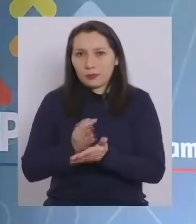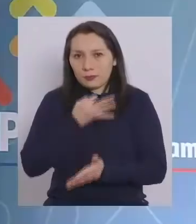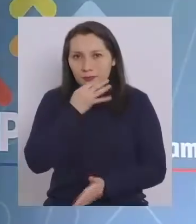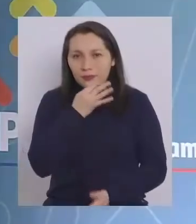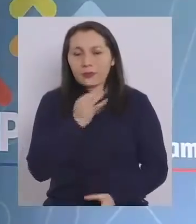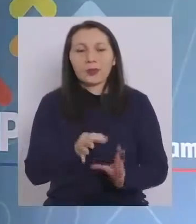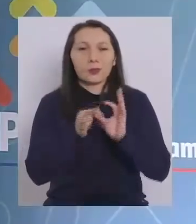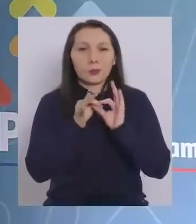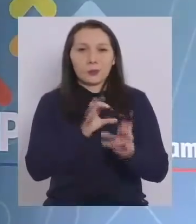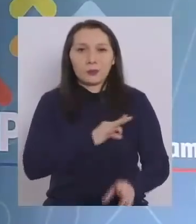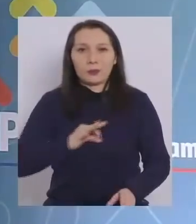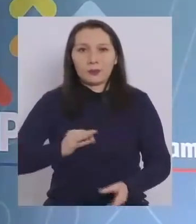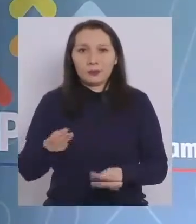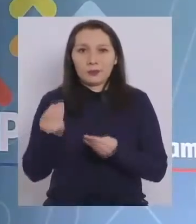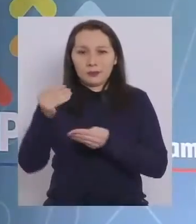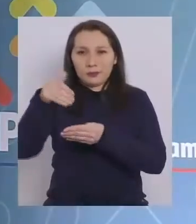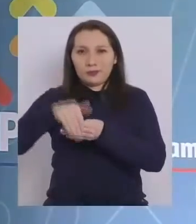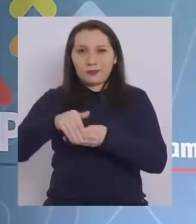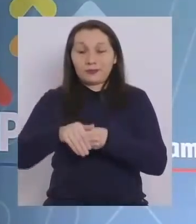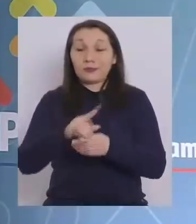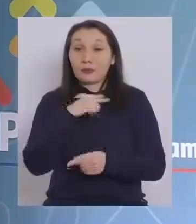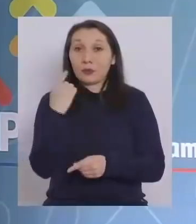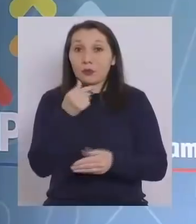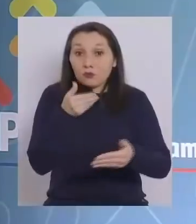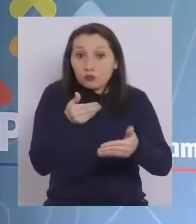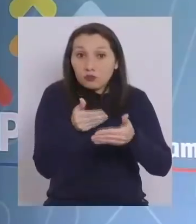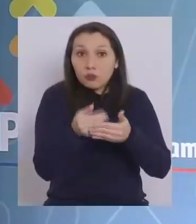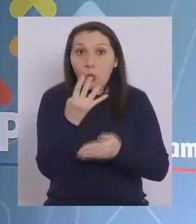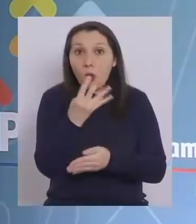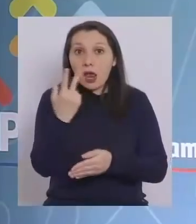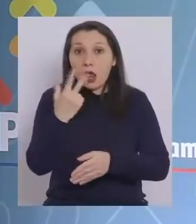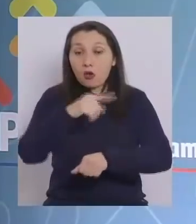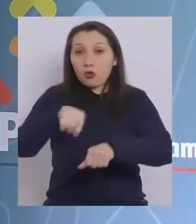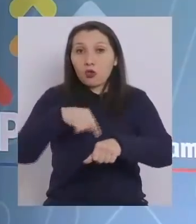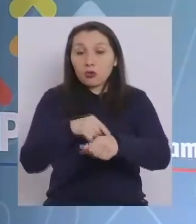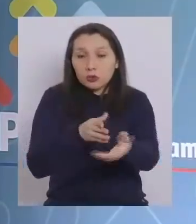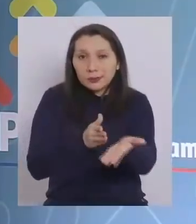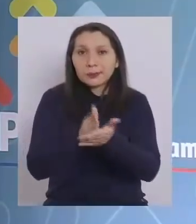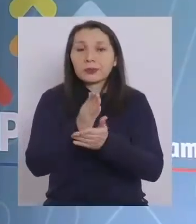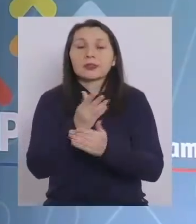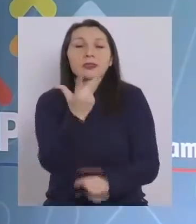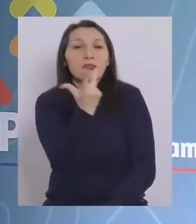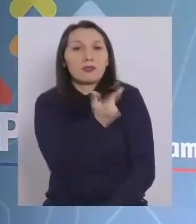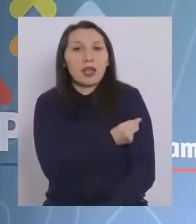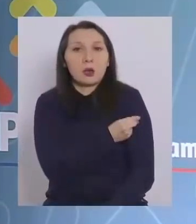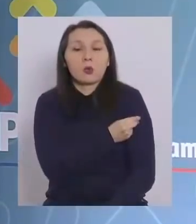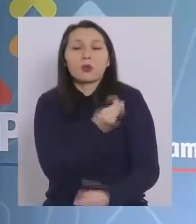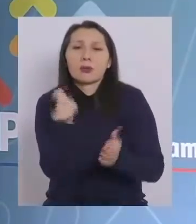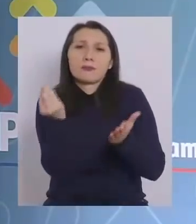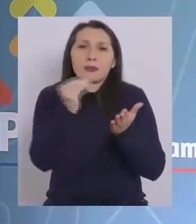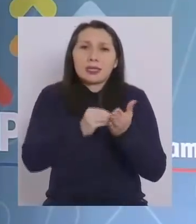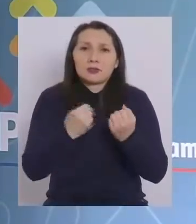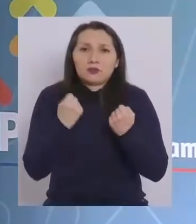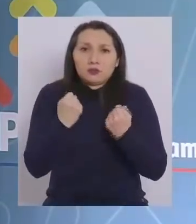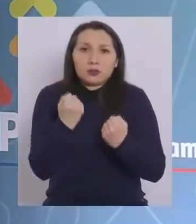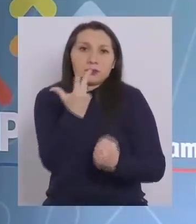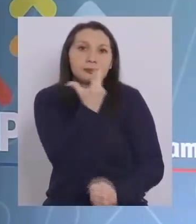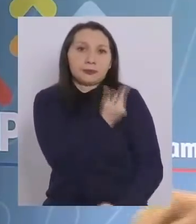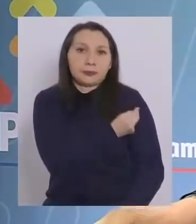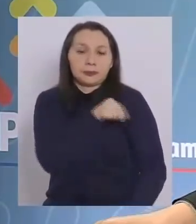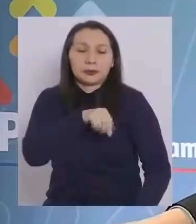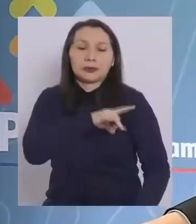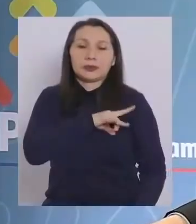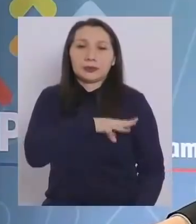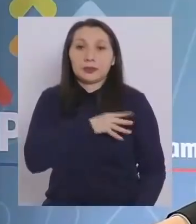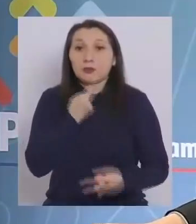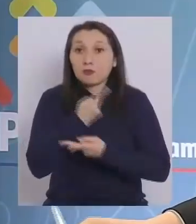Muchas gracias, ministro. Muy buenas tardes. Estamos a menos de 48 horas para comenzar la vacunación de la dosis de refuerzo en nuestro país. Como